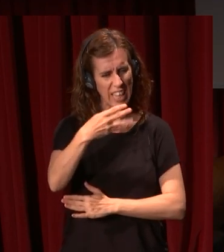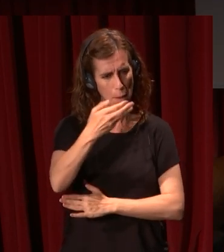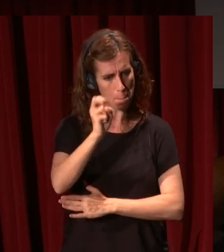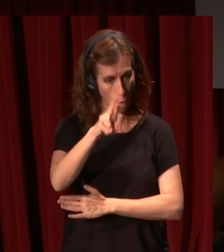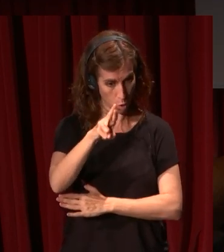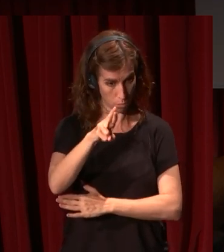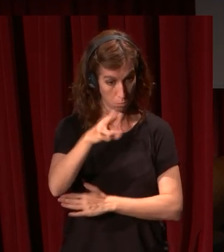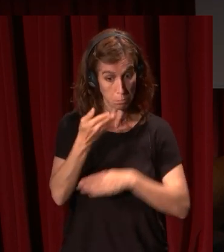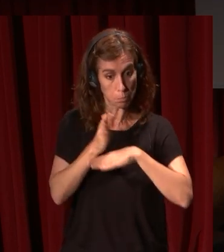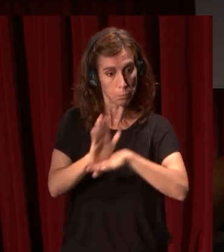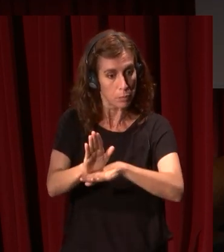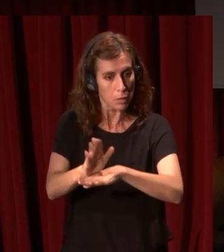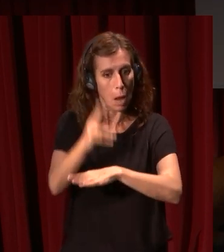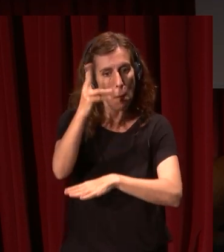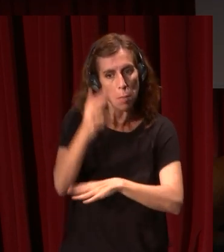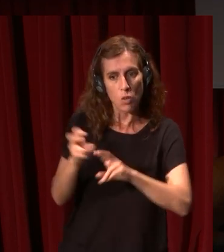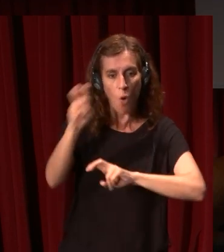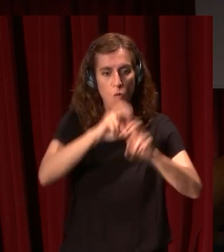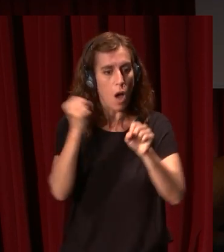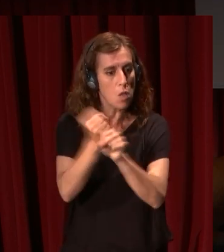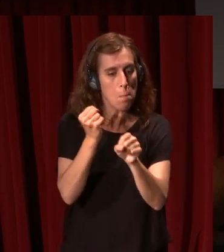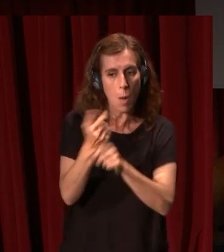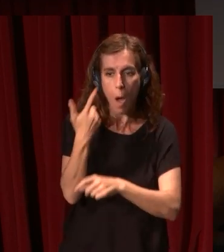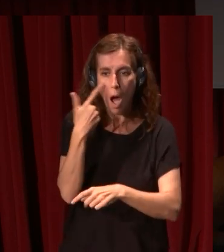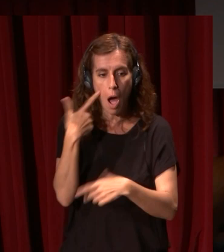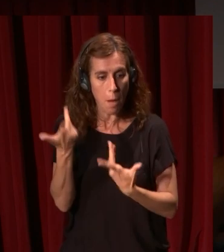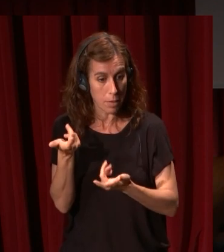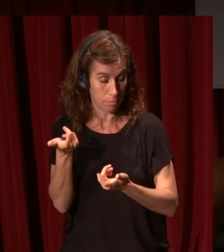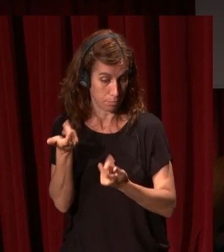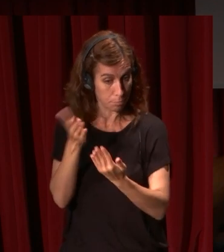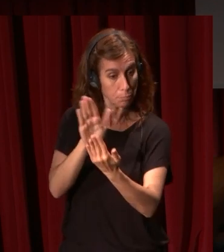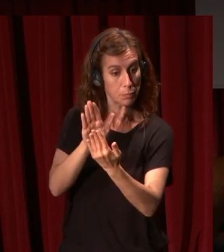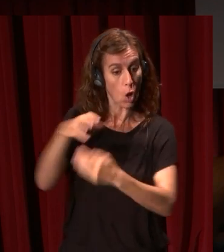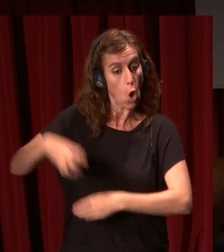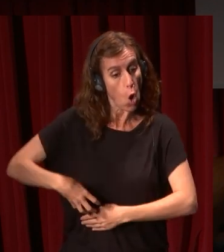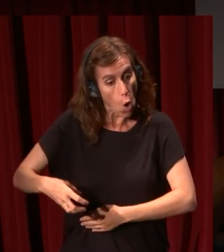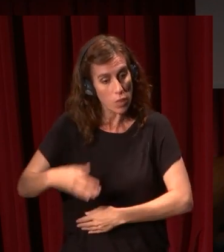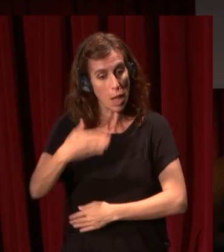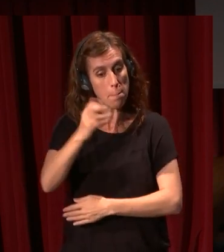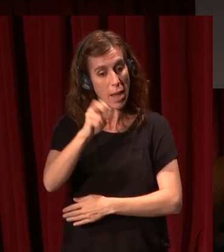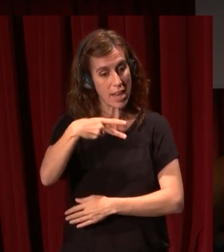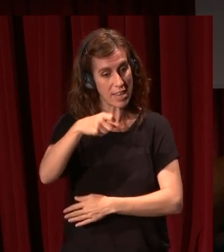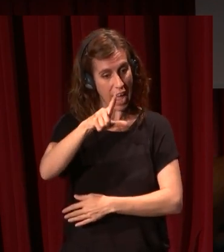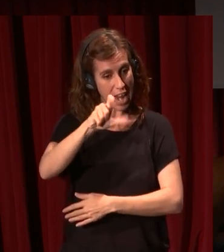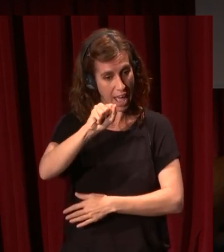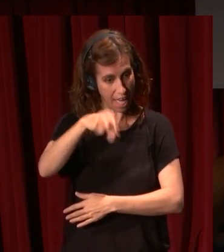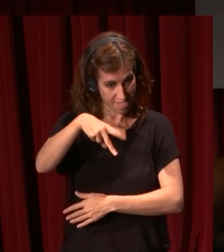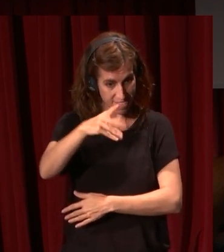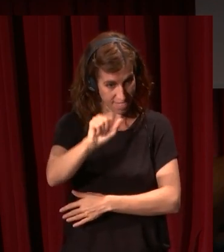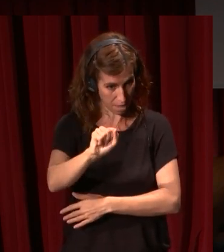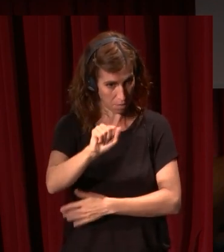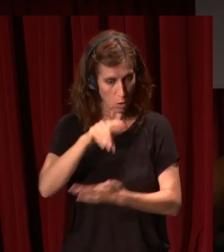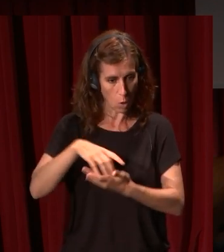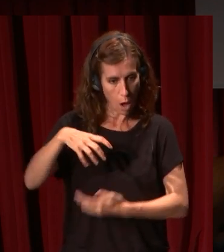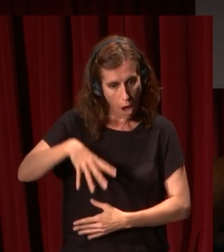Terborg se presenta como pintor buscando empleo digamos al conde de Peñaranda y se convierte en su pintor de corte durante unos meses las cortes están